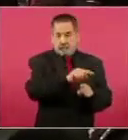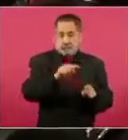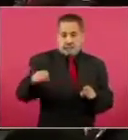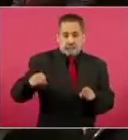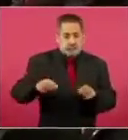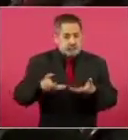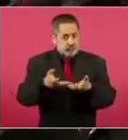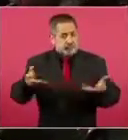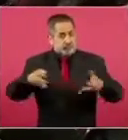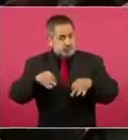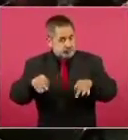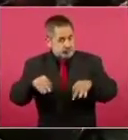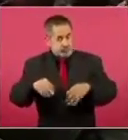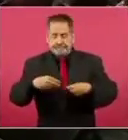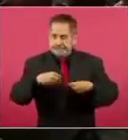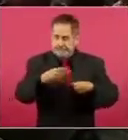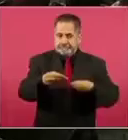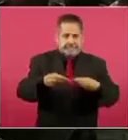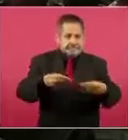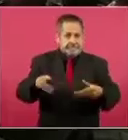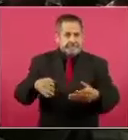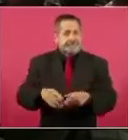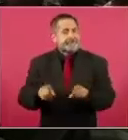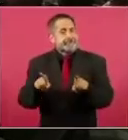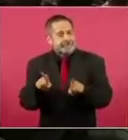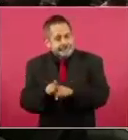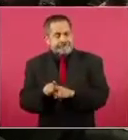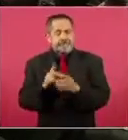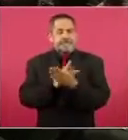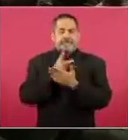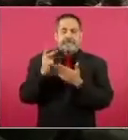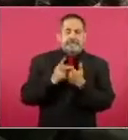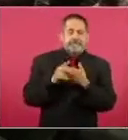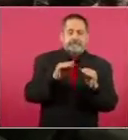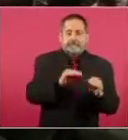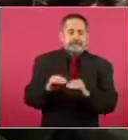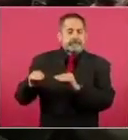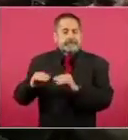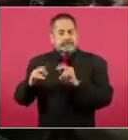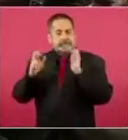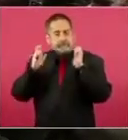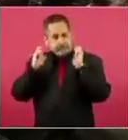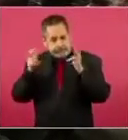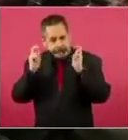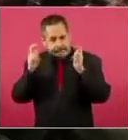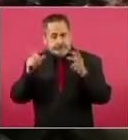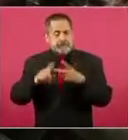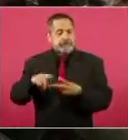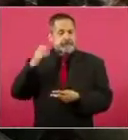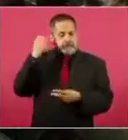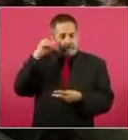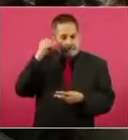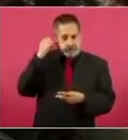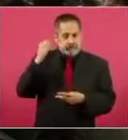y ya este mismo programa se amplía a Chiapas, a Oaxaca,